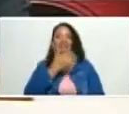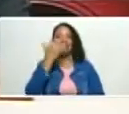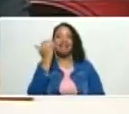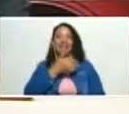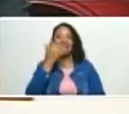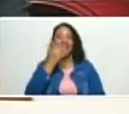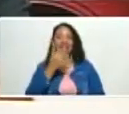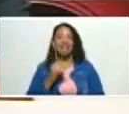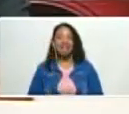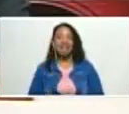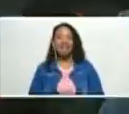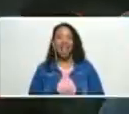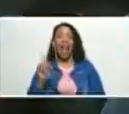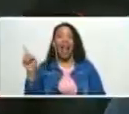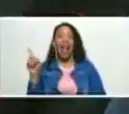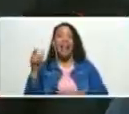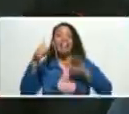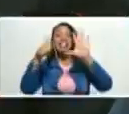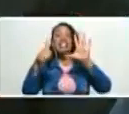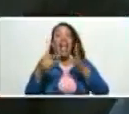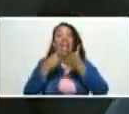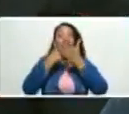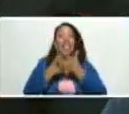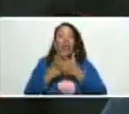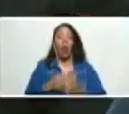Ángel Rodríguez tiene como 6 kilos de más